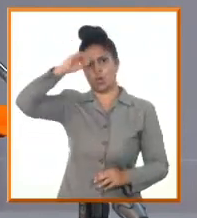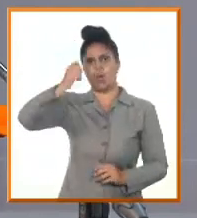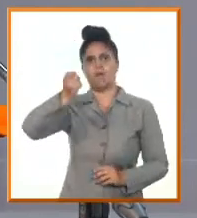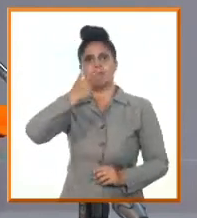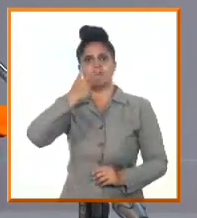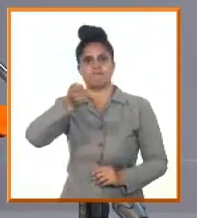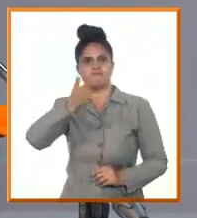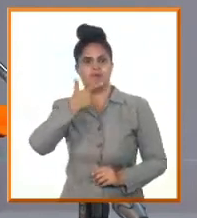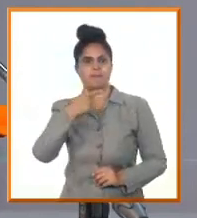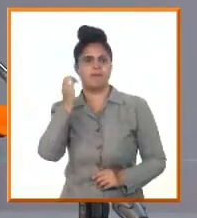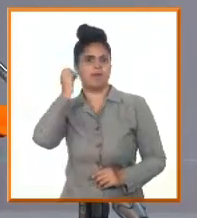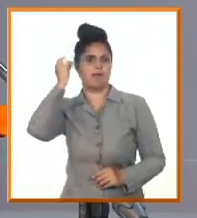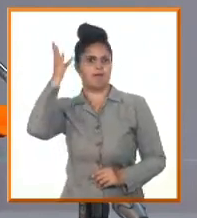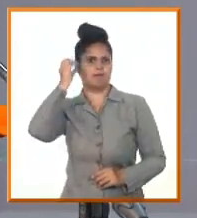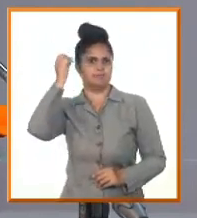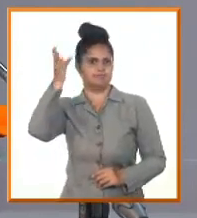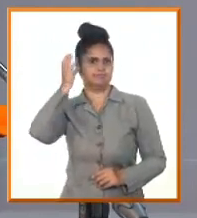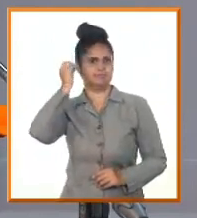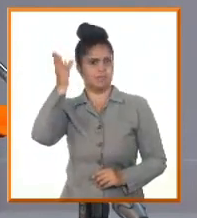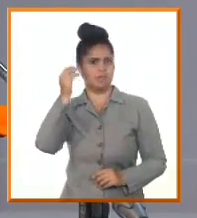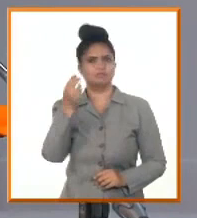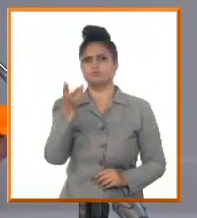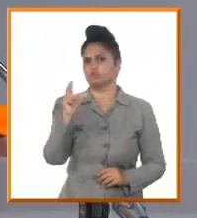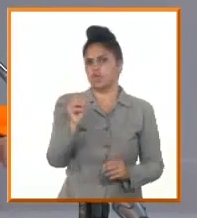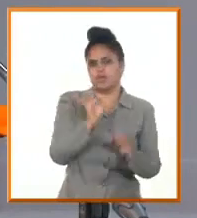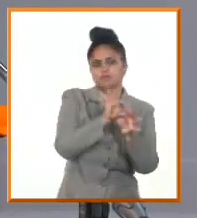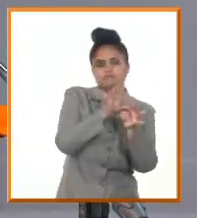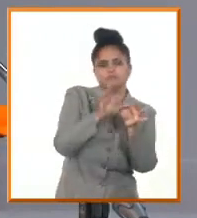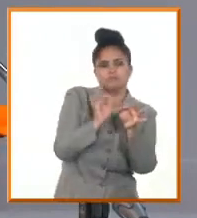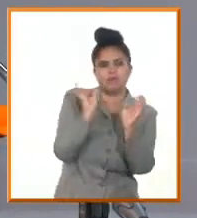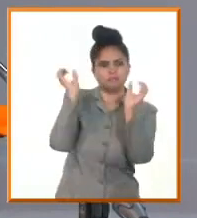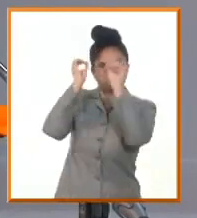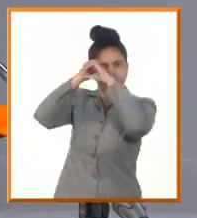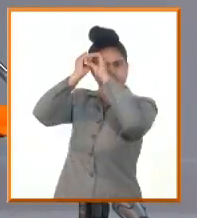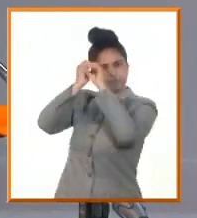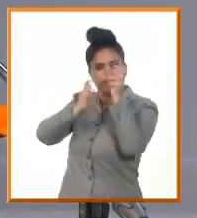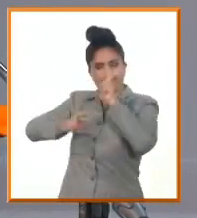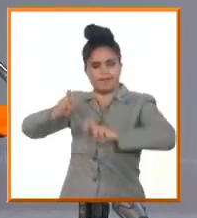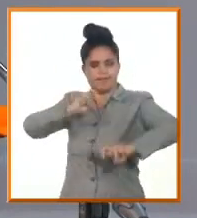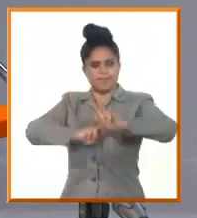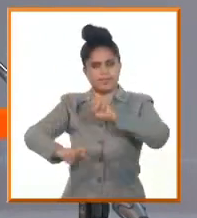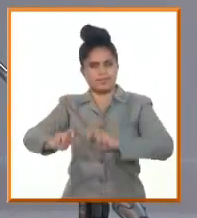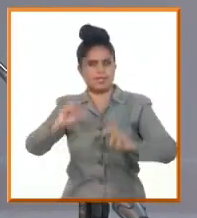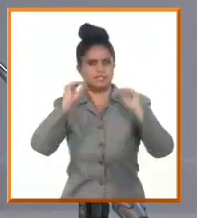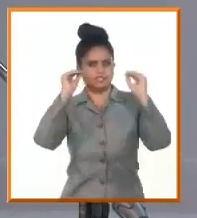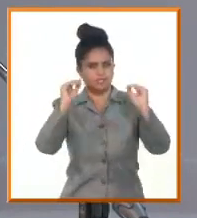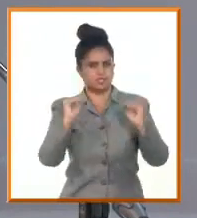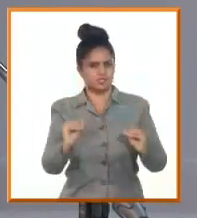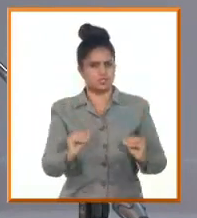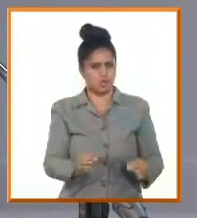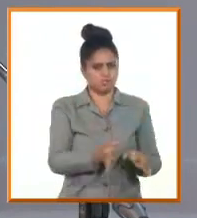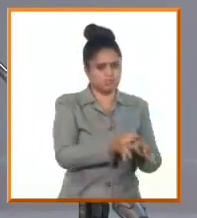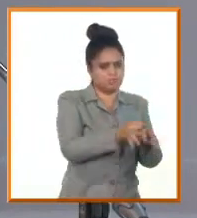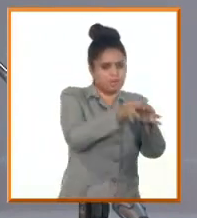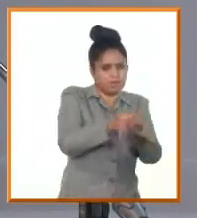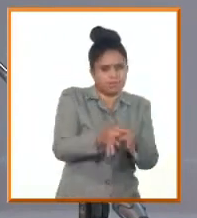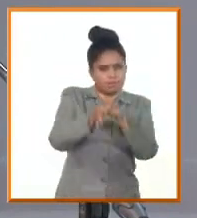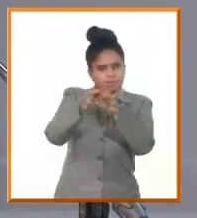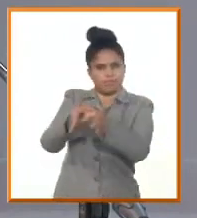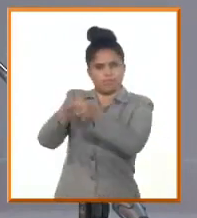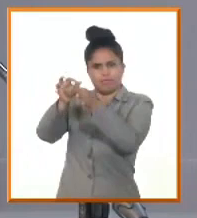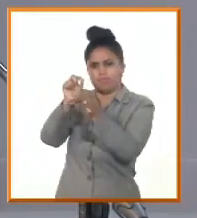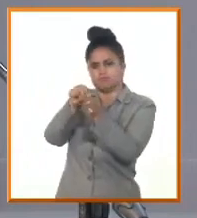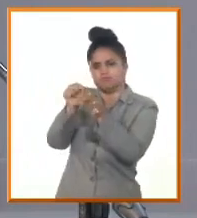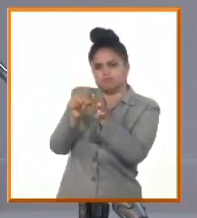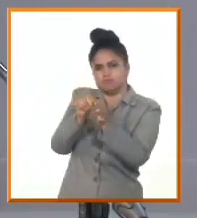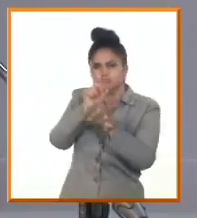innovación y de nuevas moléculas, pero también nuevas formas de organizarse y nuevas formas de hacer. ICA agrupa a casi toda